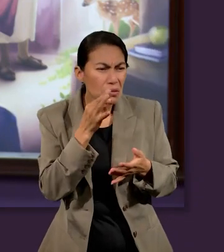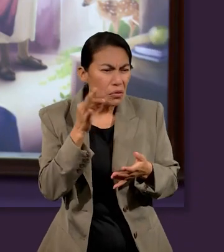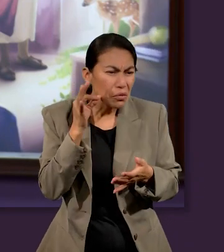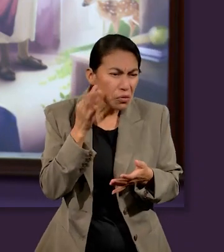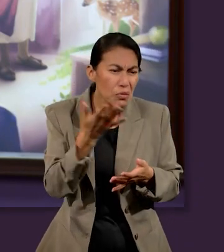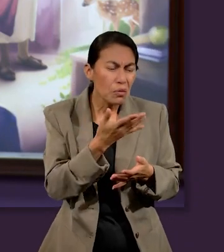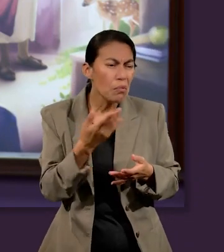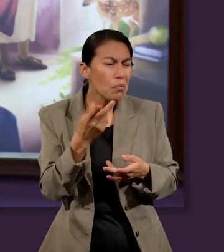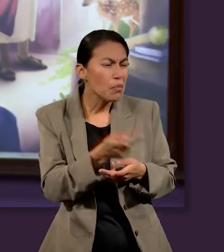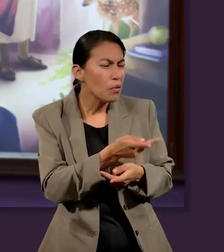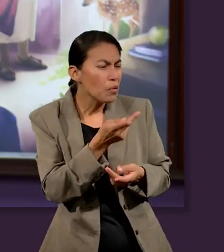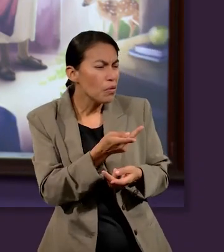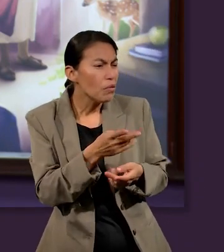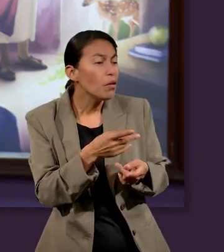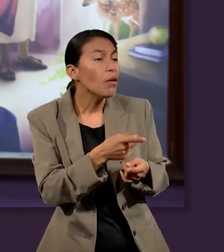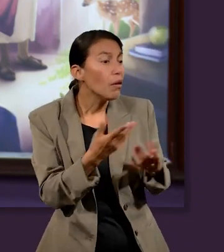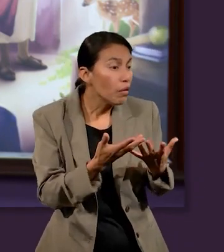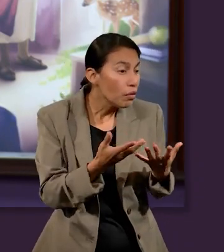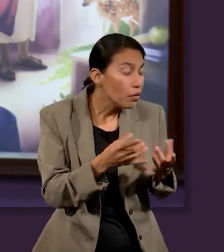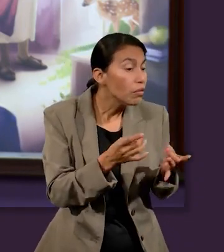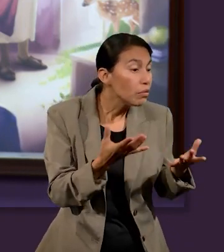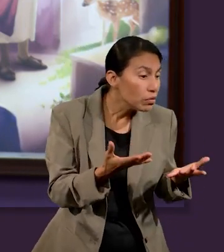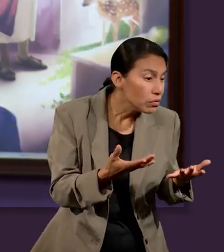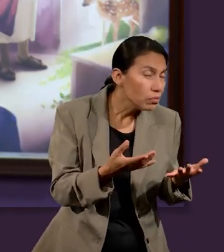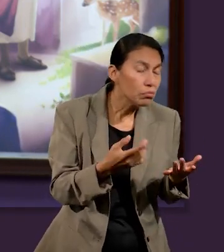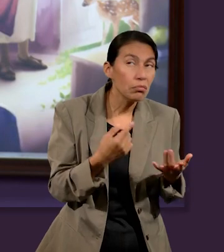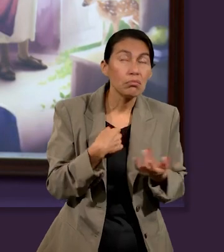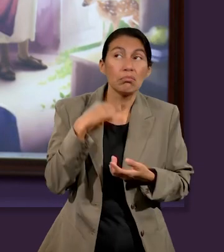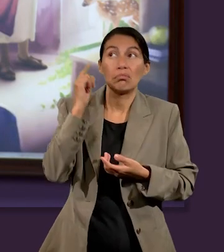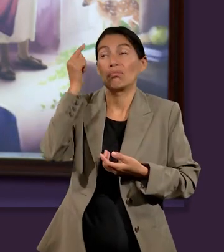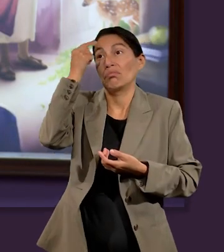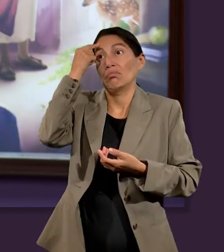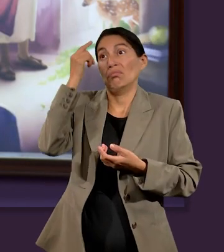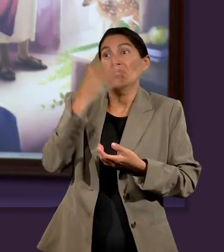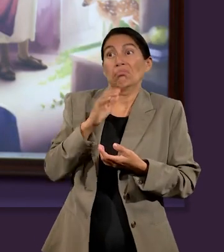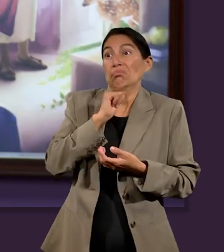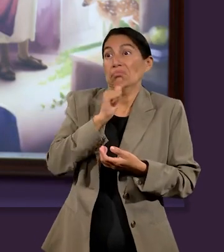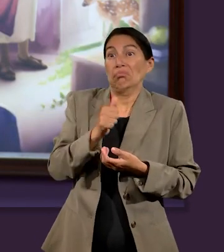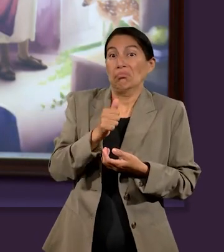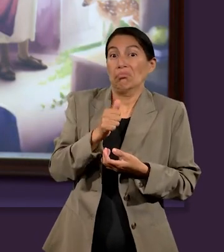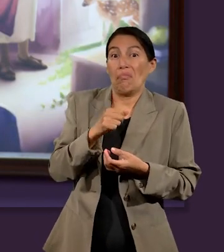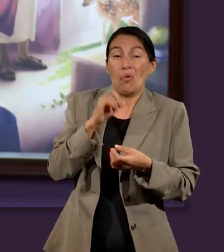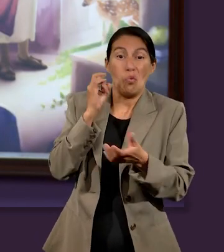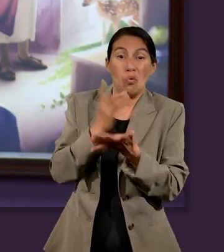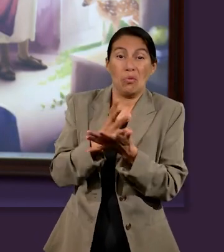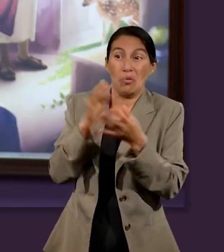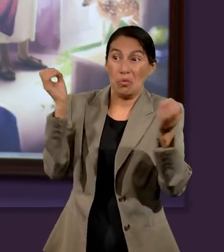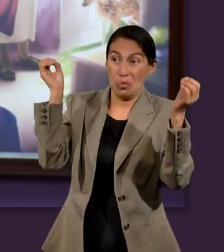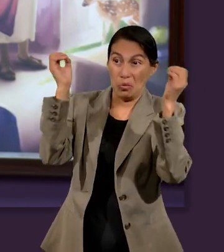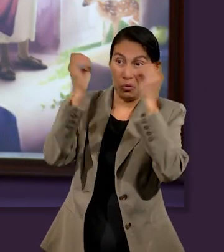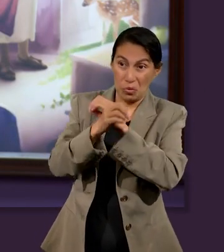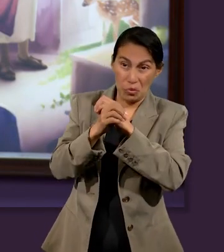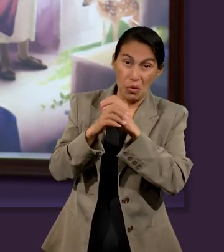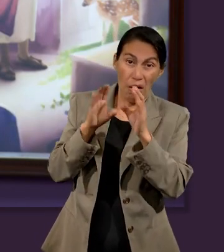volvió y los fariseos y saduceos le estuvieron preguntando, él no pudo satisfacer ninguna de sus teorías, porque él